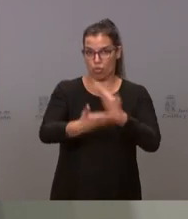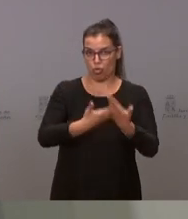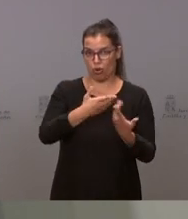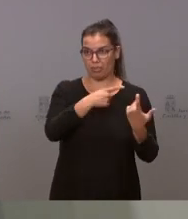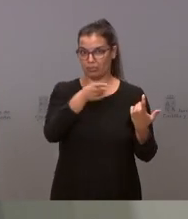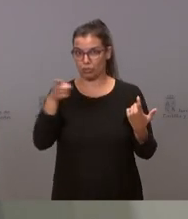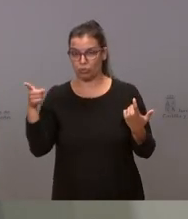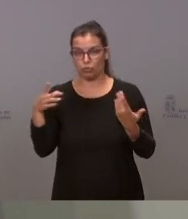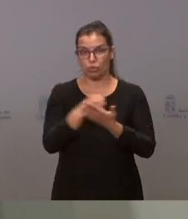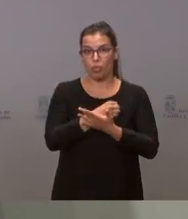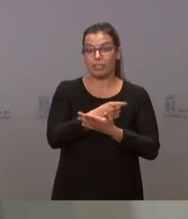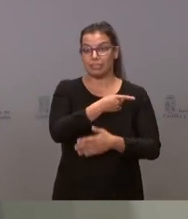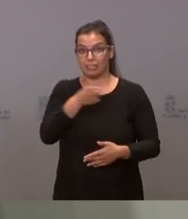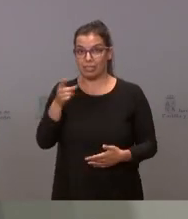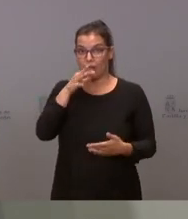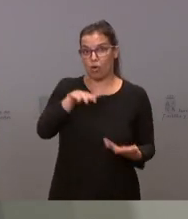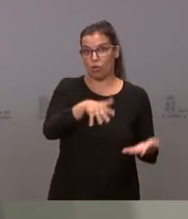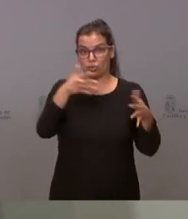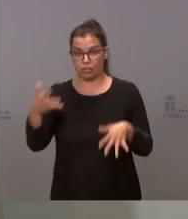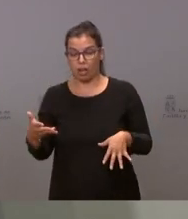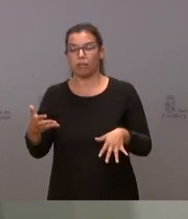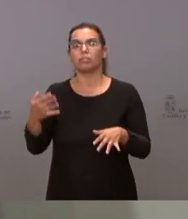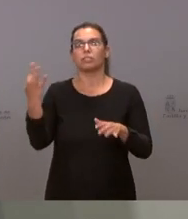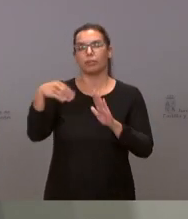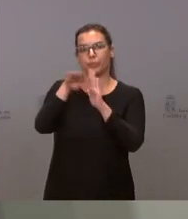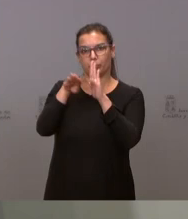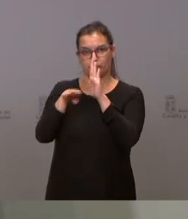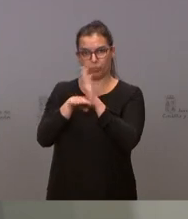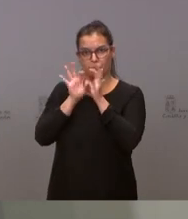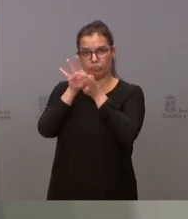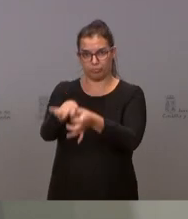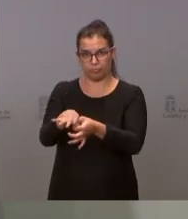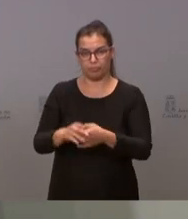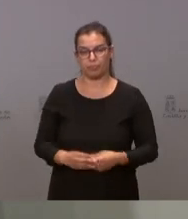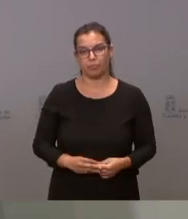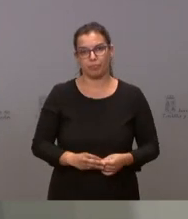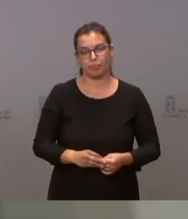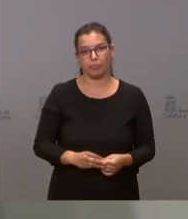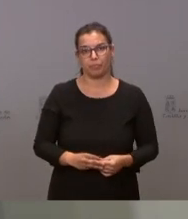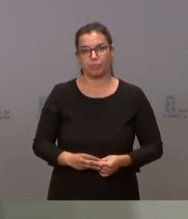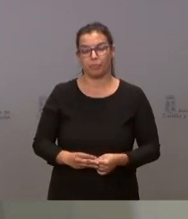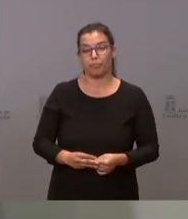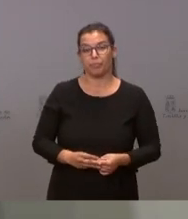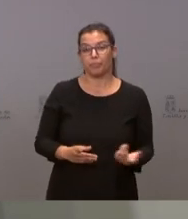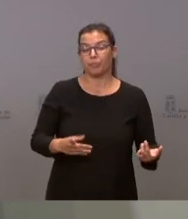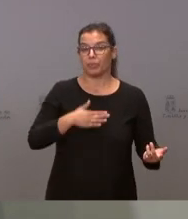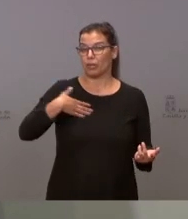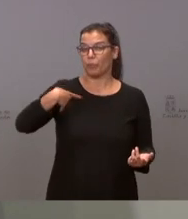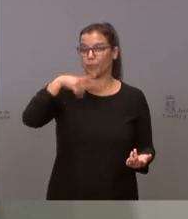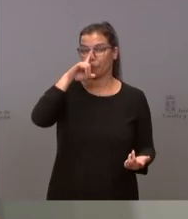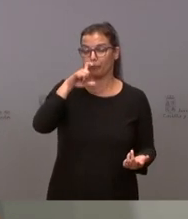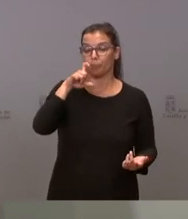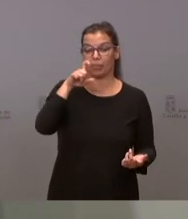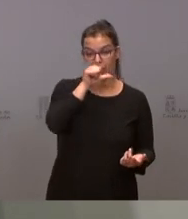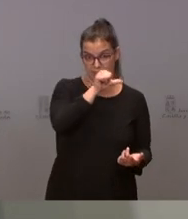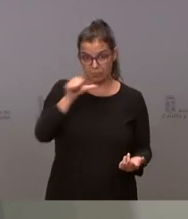entidades, que son las que se traducen hoy en estas directrices. Quiero recordar que esta